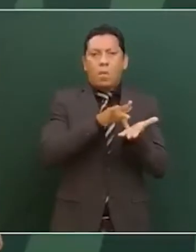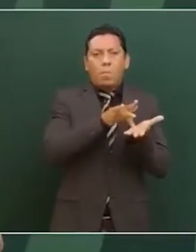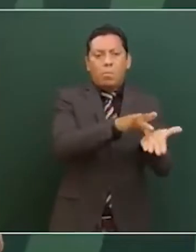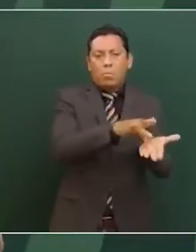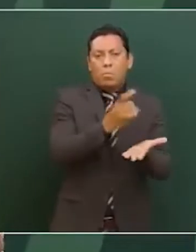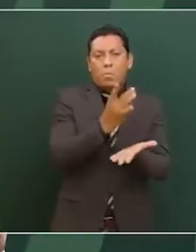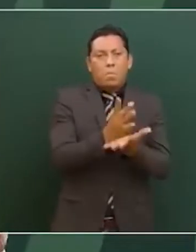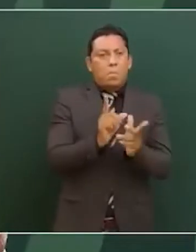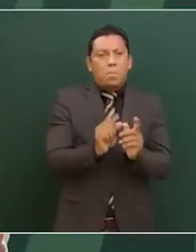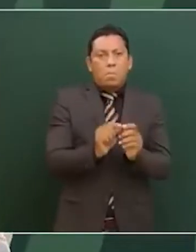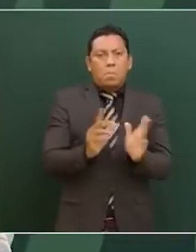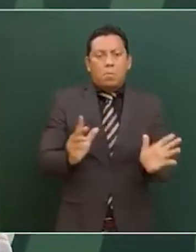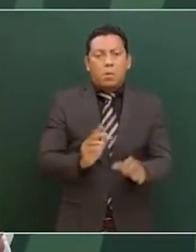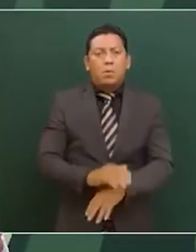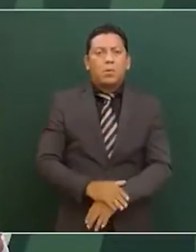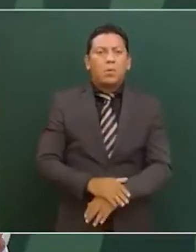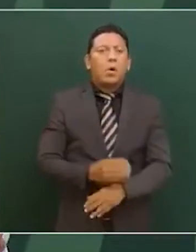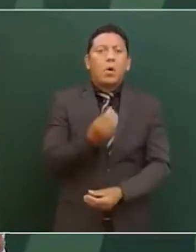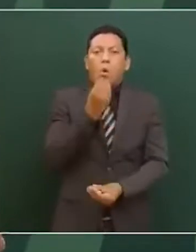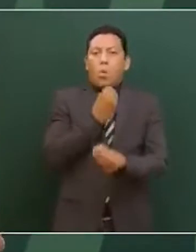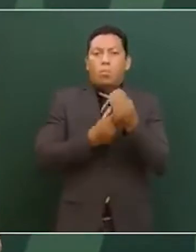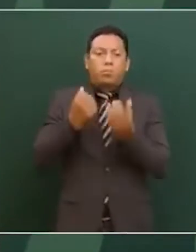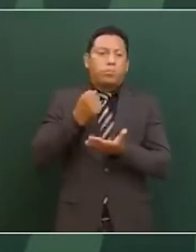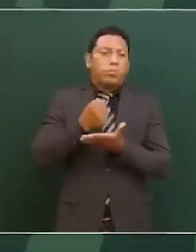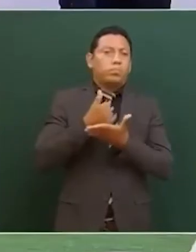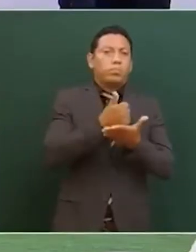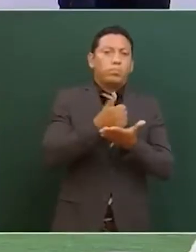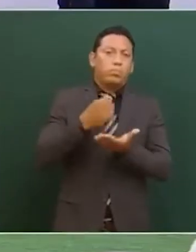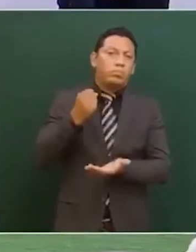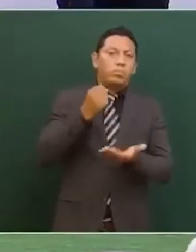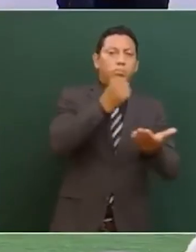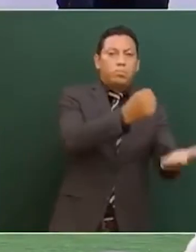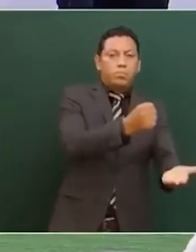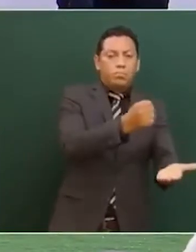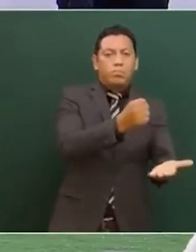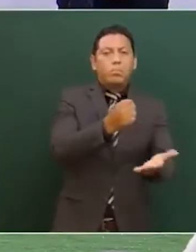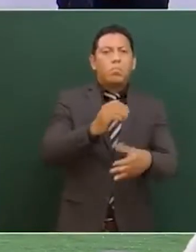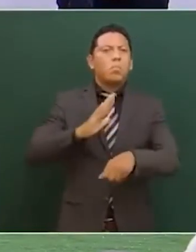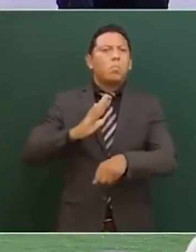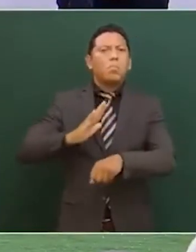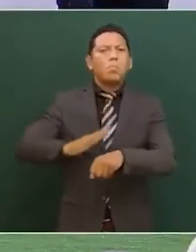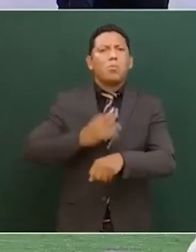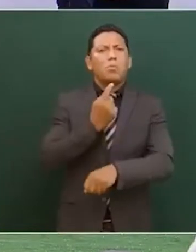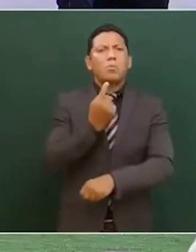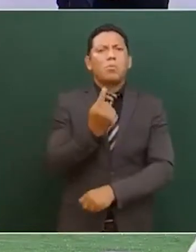Con comida también, presidente. Y con comida, porque